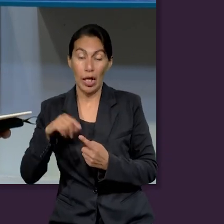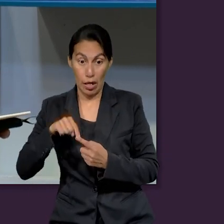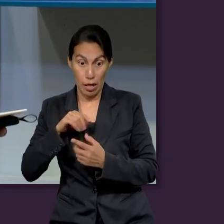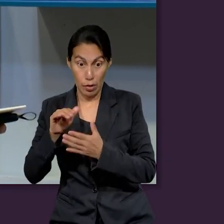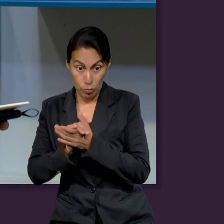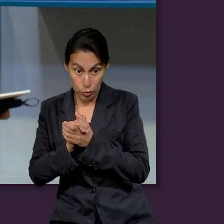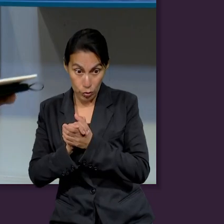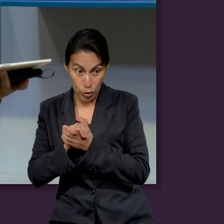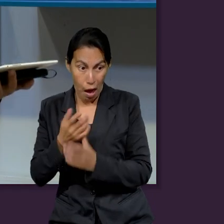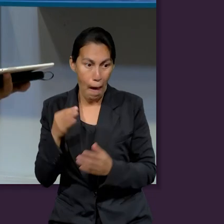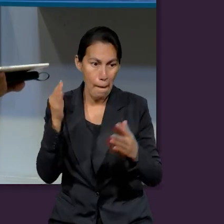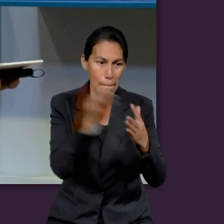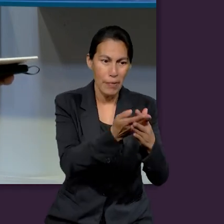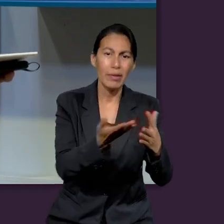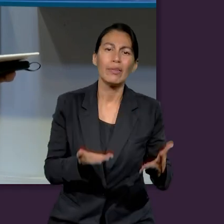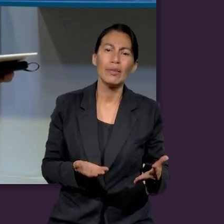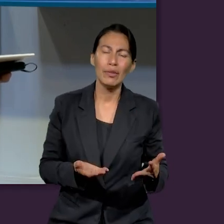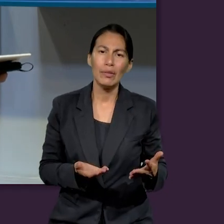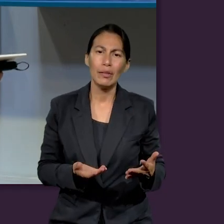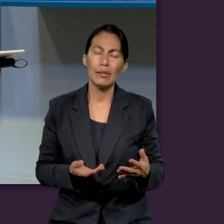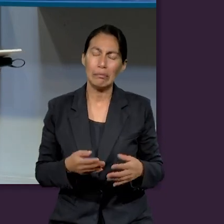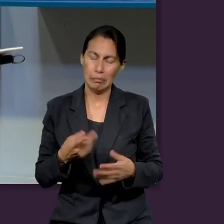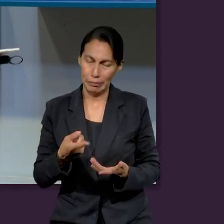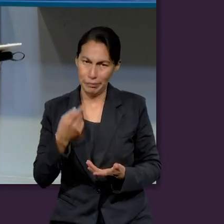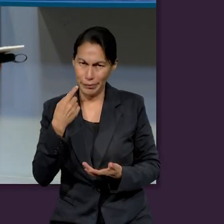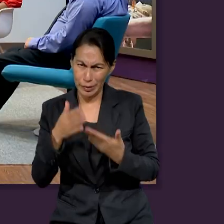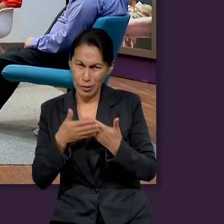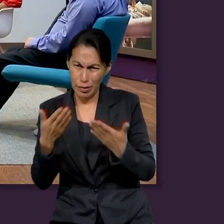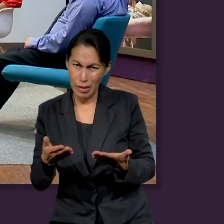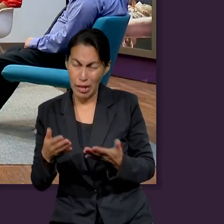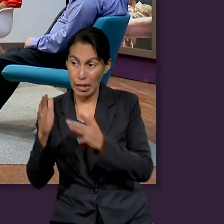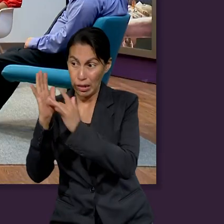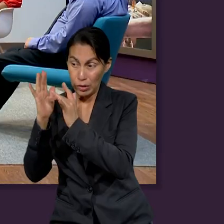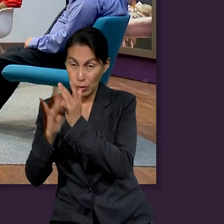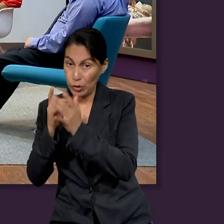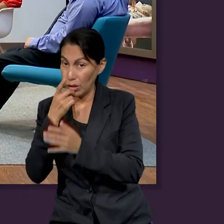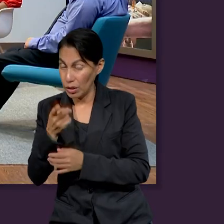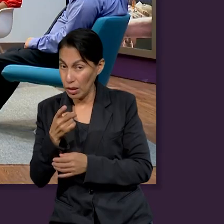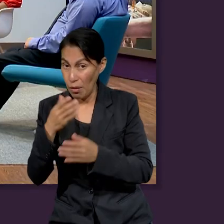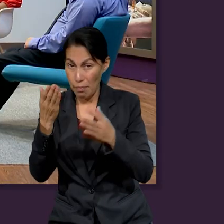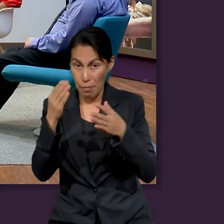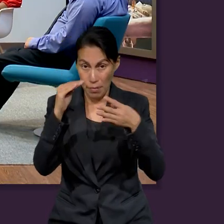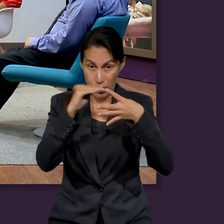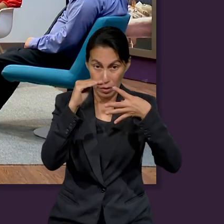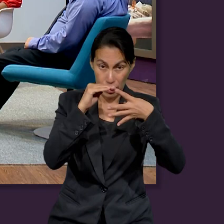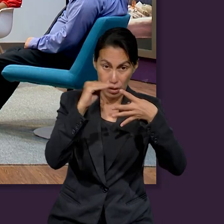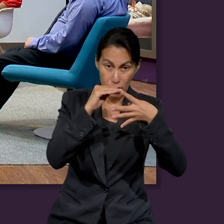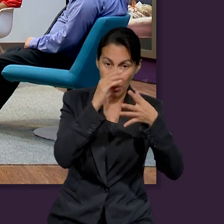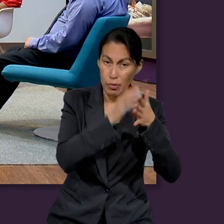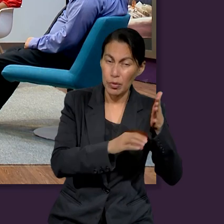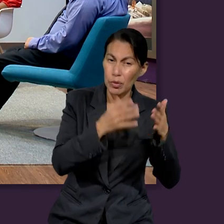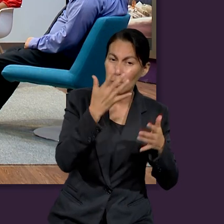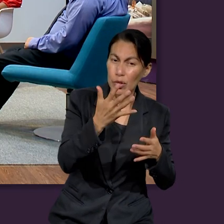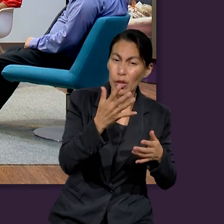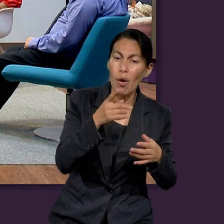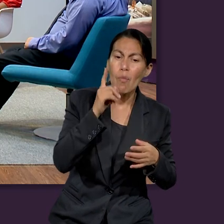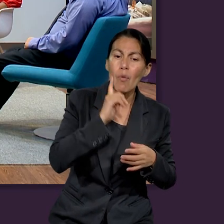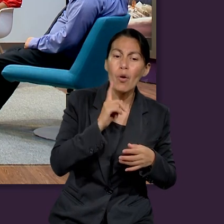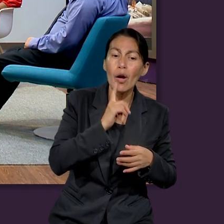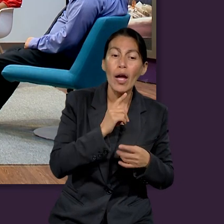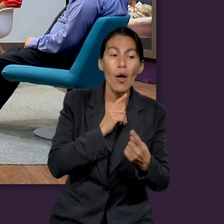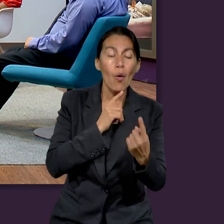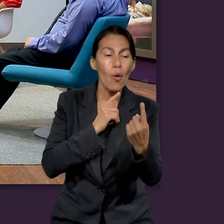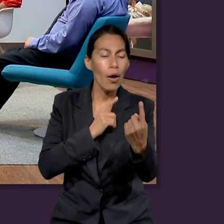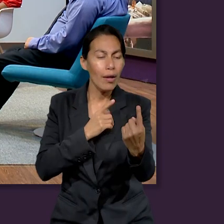Aurías. Ahora, cuando nuestro Señor Jesús dice eso en Mateo capítulo 5, no codices a una mujer. Jesús sabía